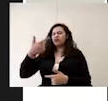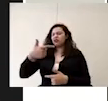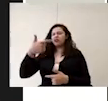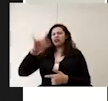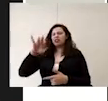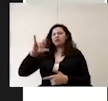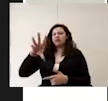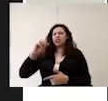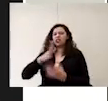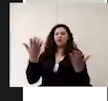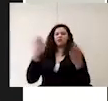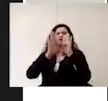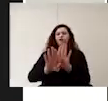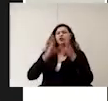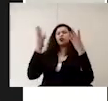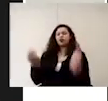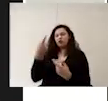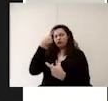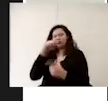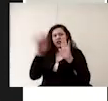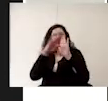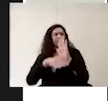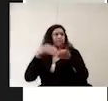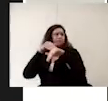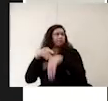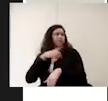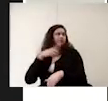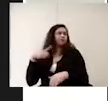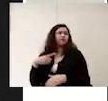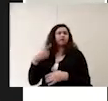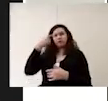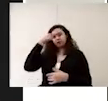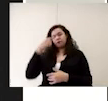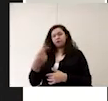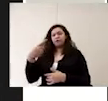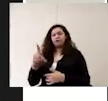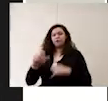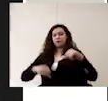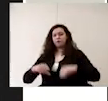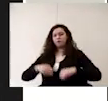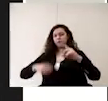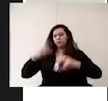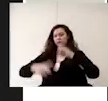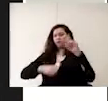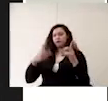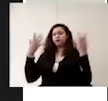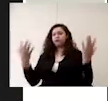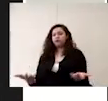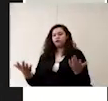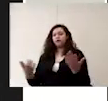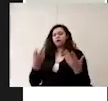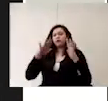cerrado deben de apegarse a los lineamientos específicos para actividades deportivas y estos